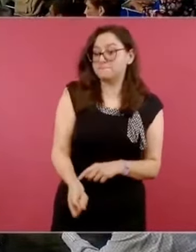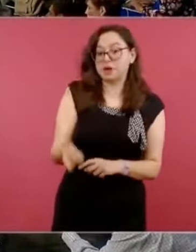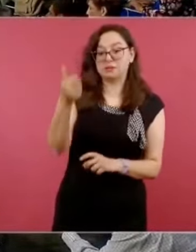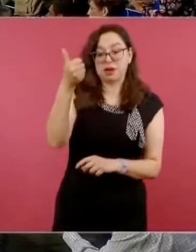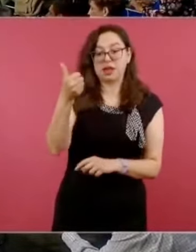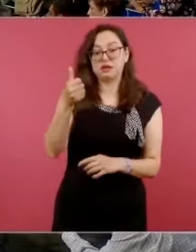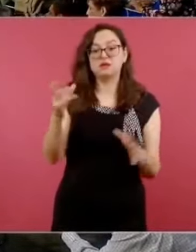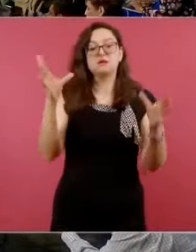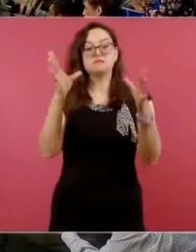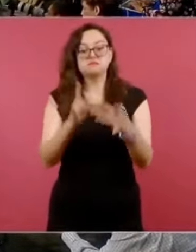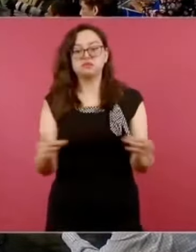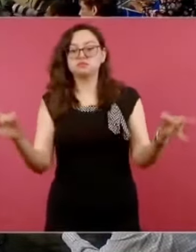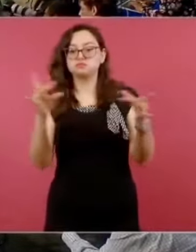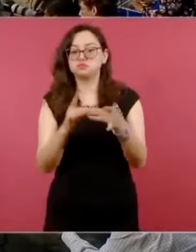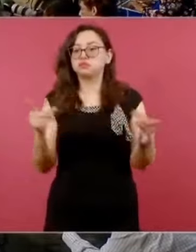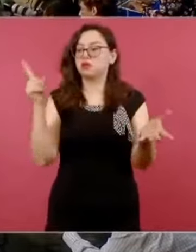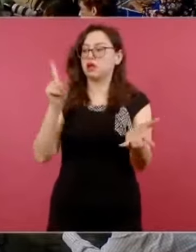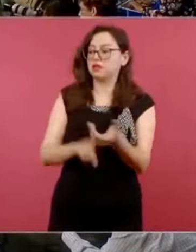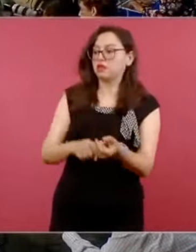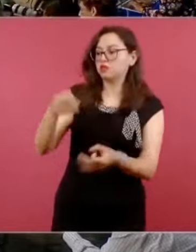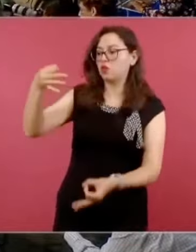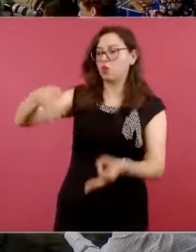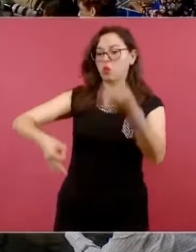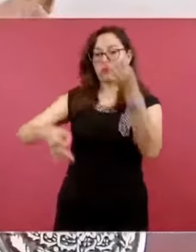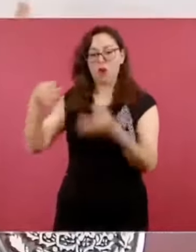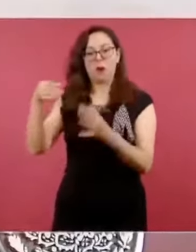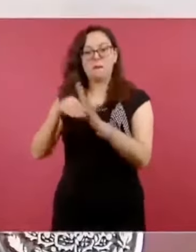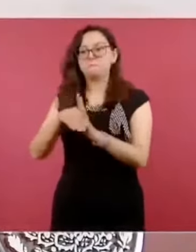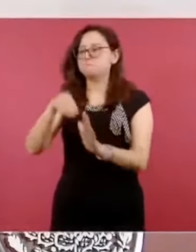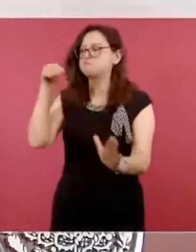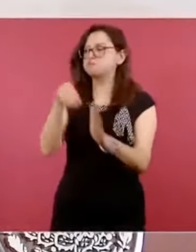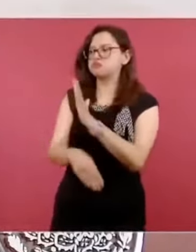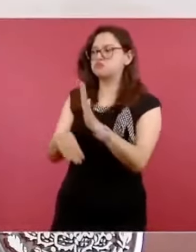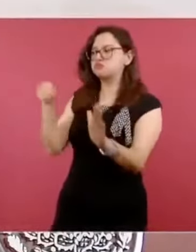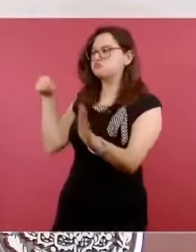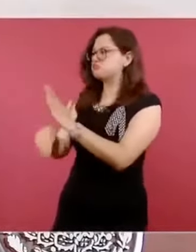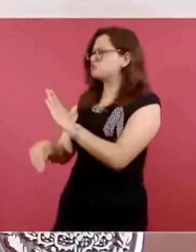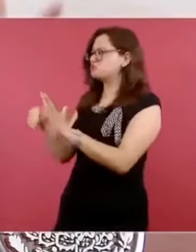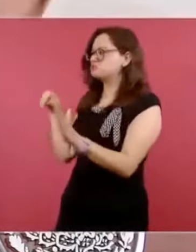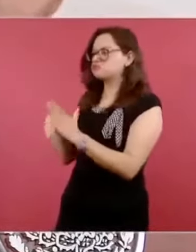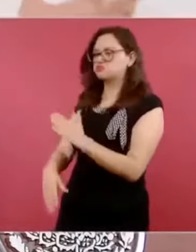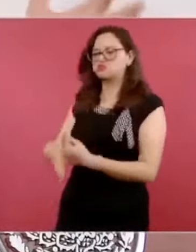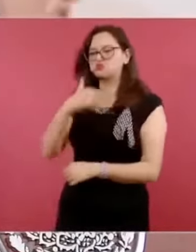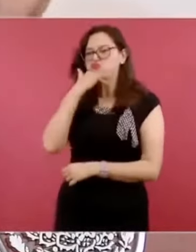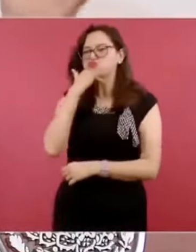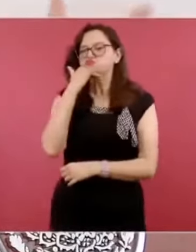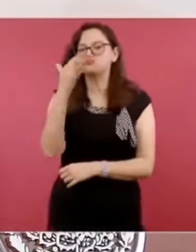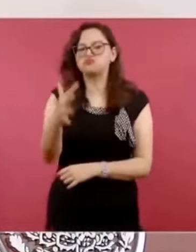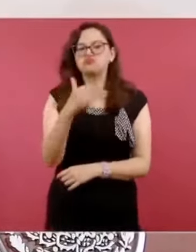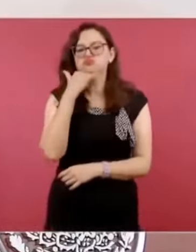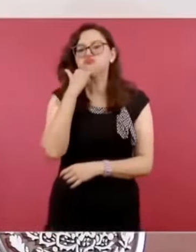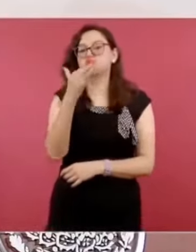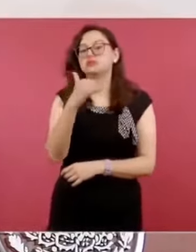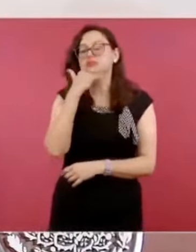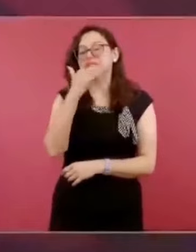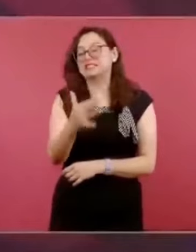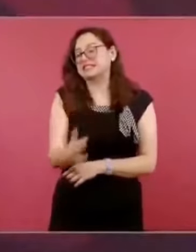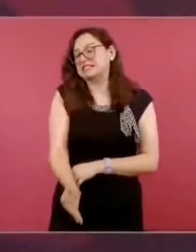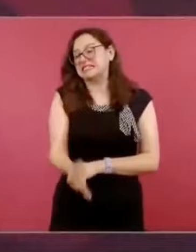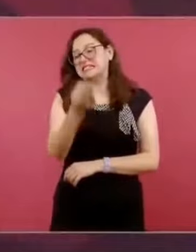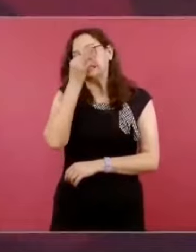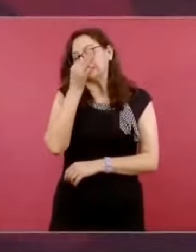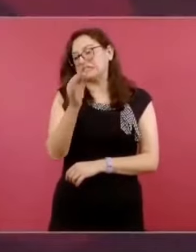que está casi en su totalidad podrido,